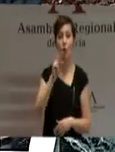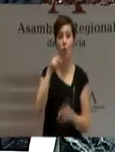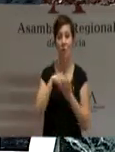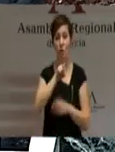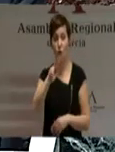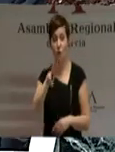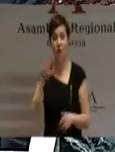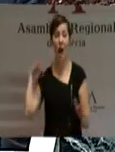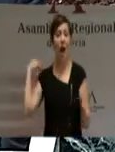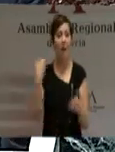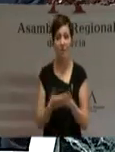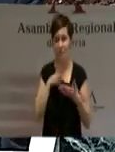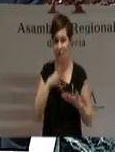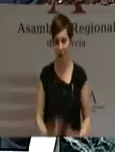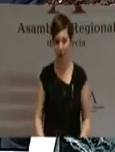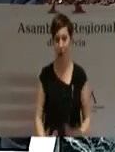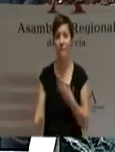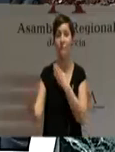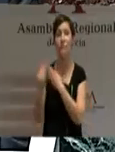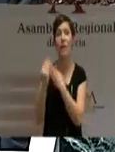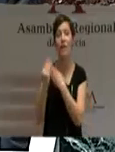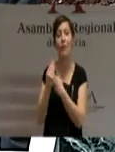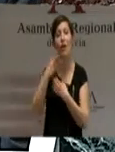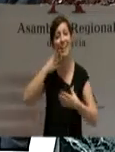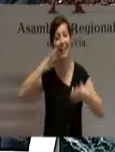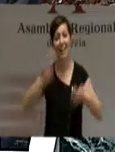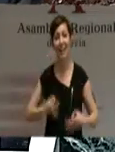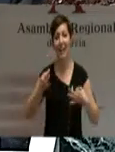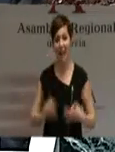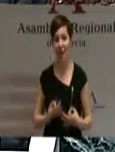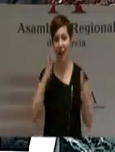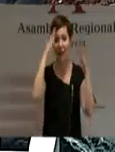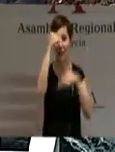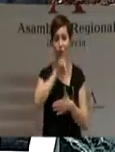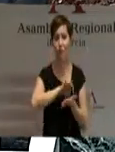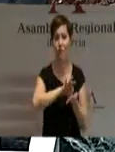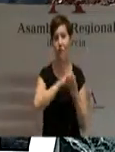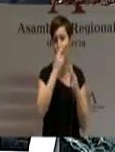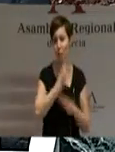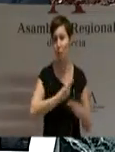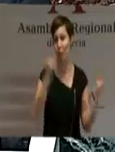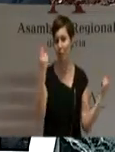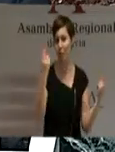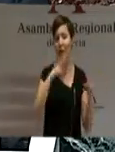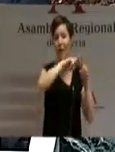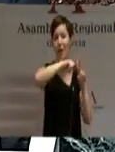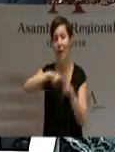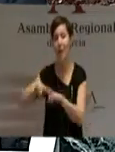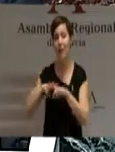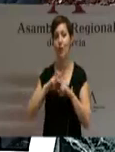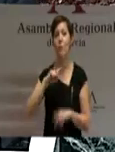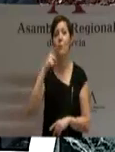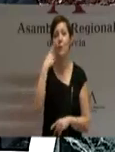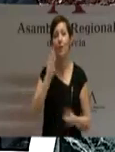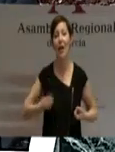En segundo lugar, que la financiación sea la necesaria para atender los servicios prestados revisando las necesidades del gasto. No